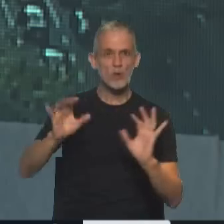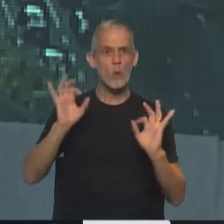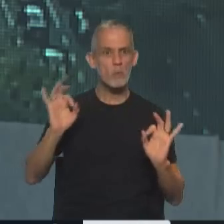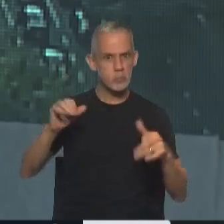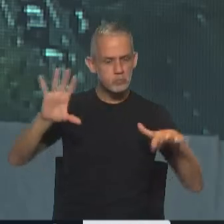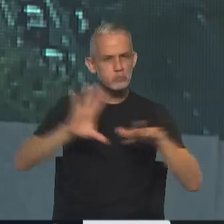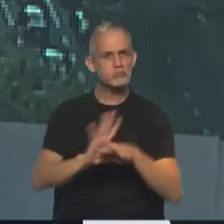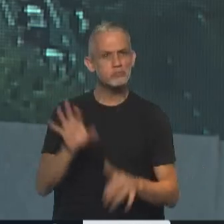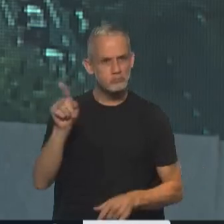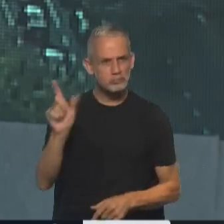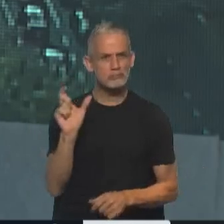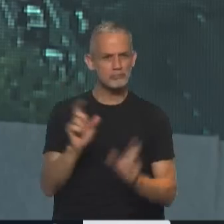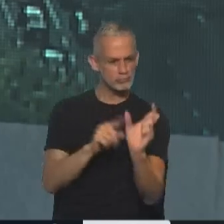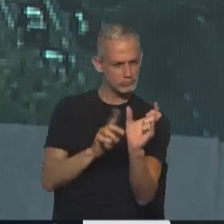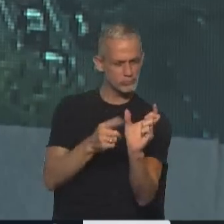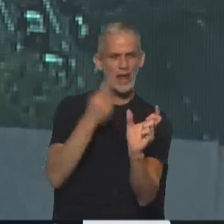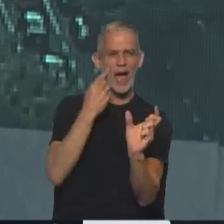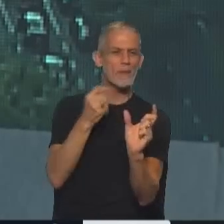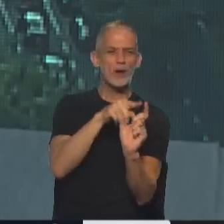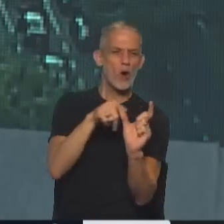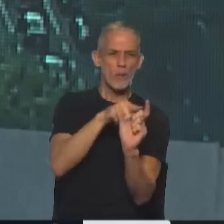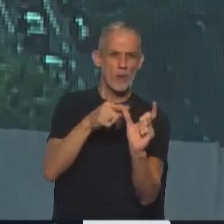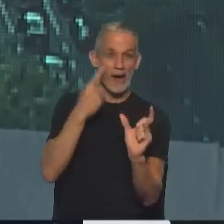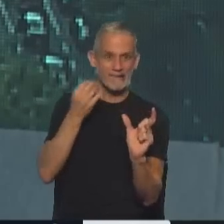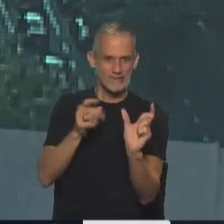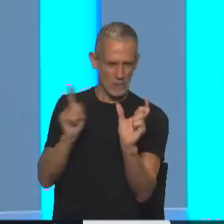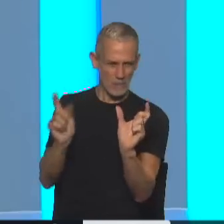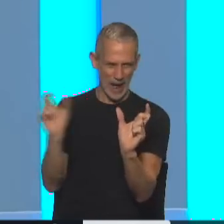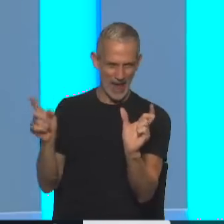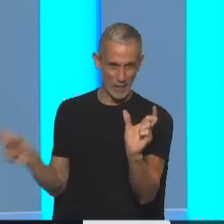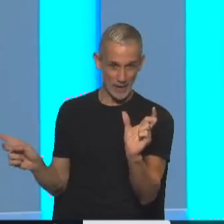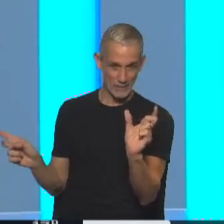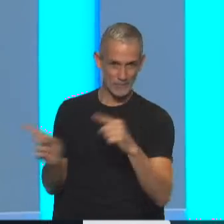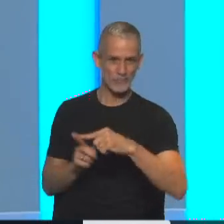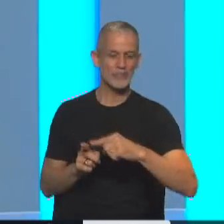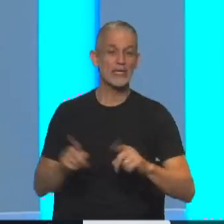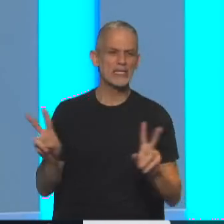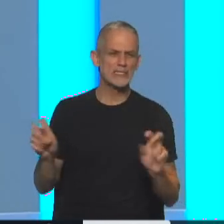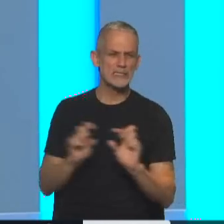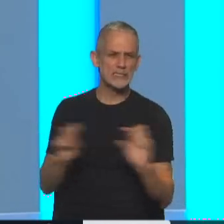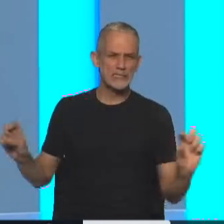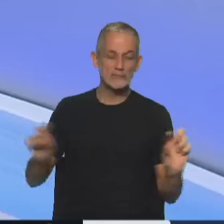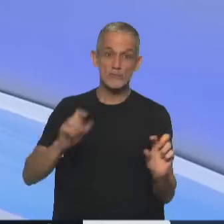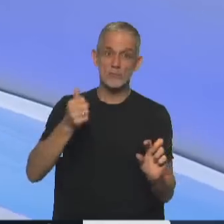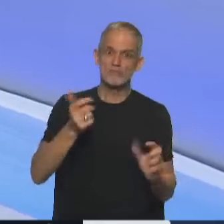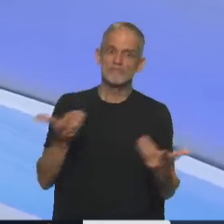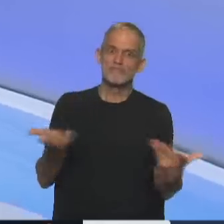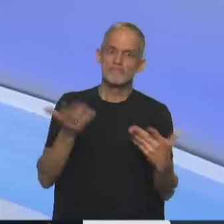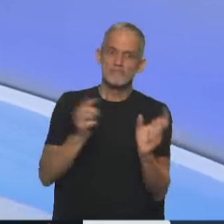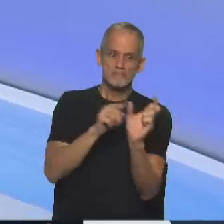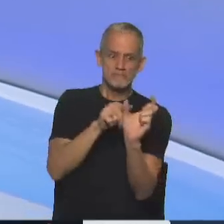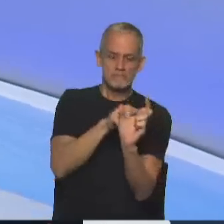¿no? por ahí. Va por ahí, exactamente. Bueno, vamos a tratar de desentrañarlo. Es que hay que desentrañarlo porque a veces hay palabras que